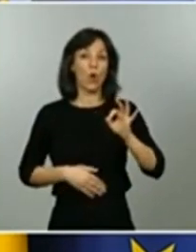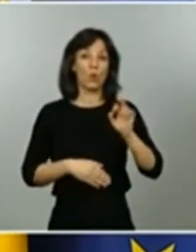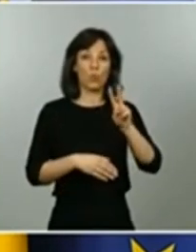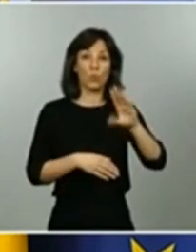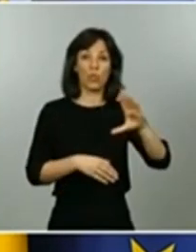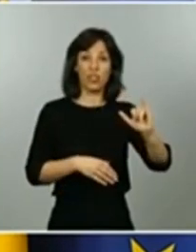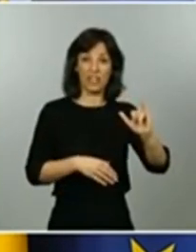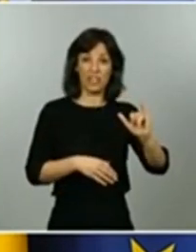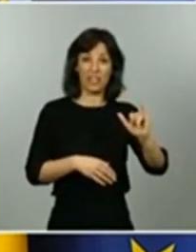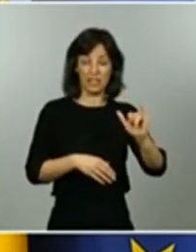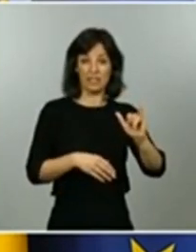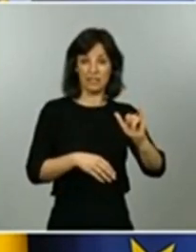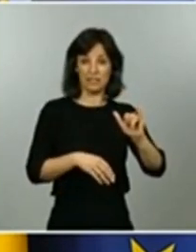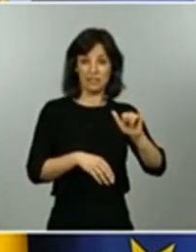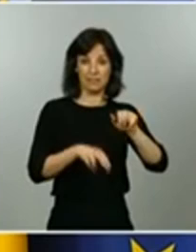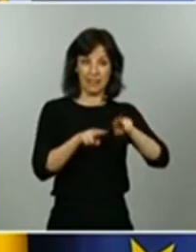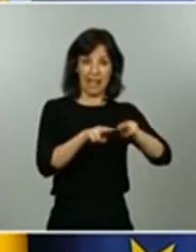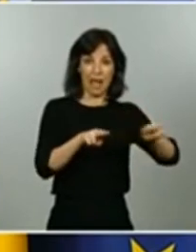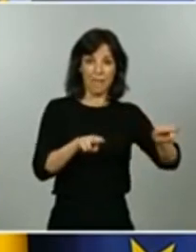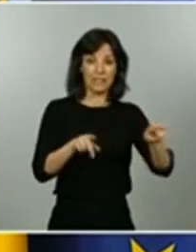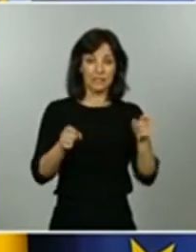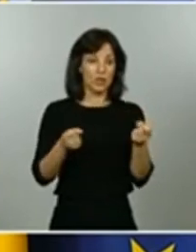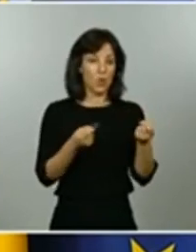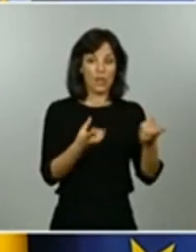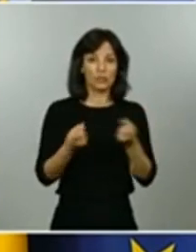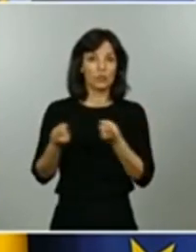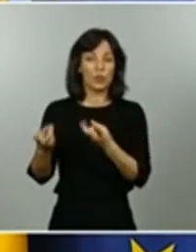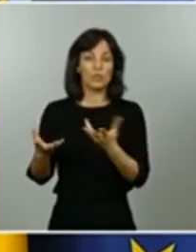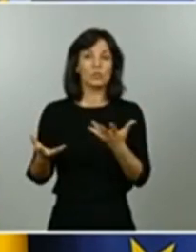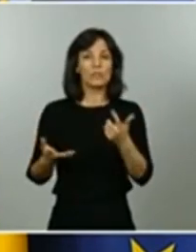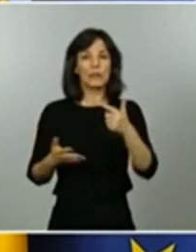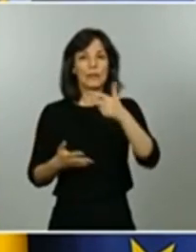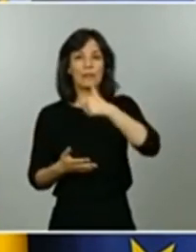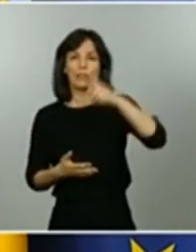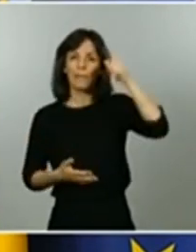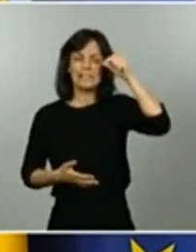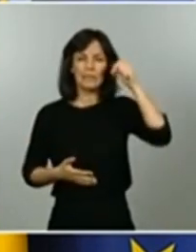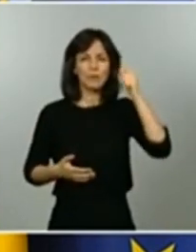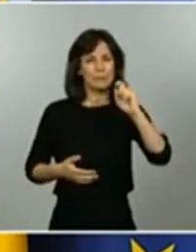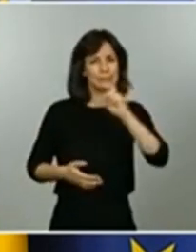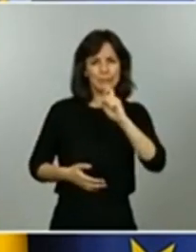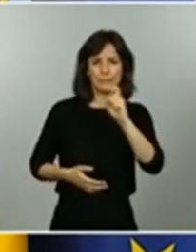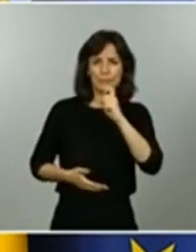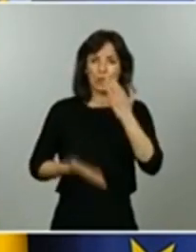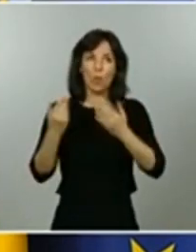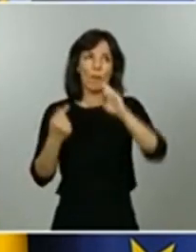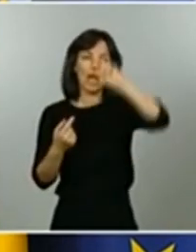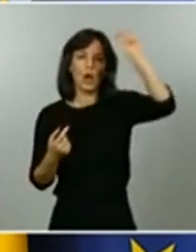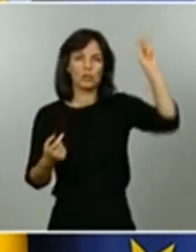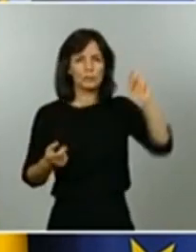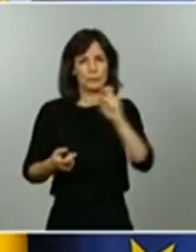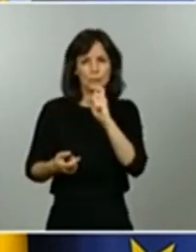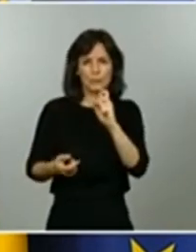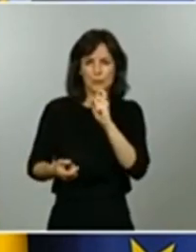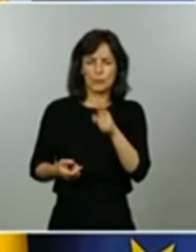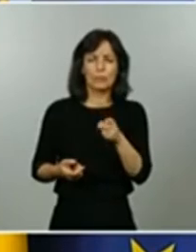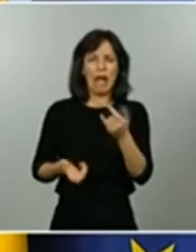enfermedad aguda es un poco más complicado en Ceuta y Melilla de lo que puede ser en otros territorios hay mecanismos para solventarlos